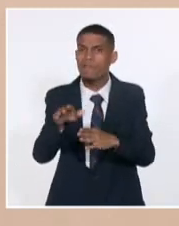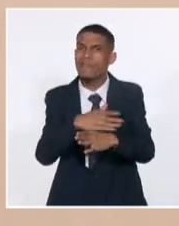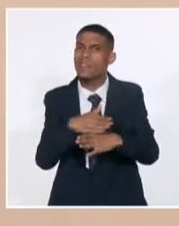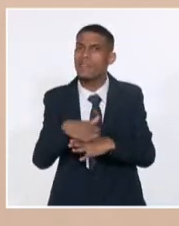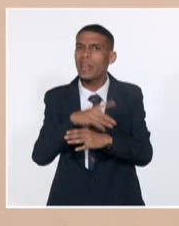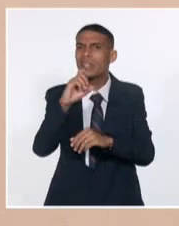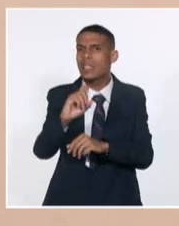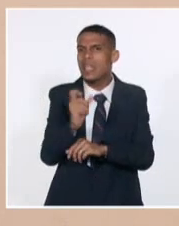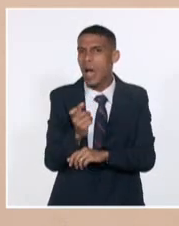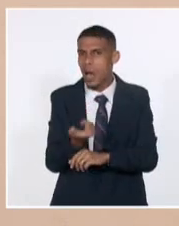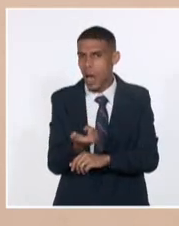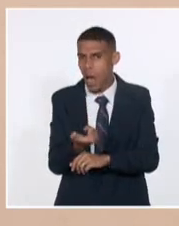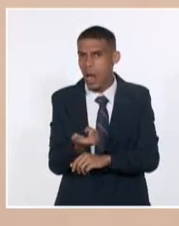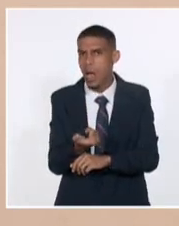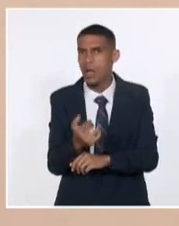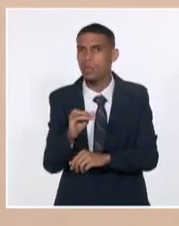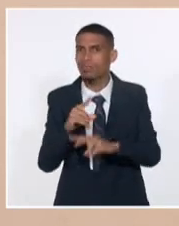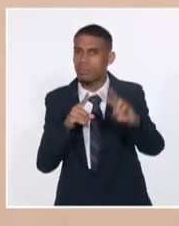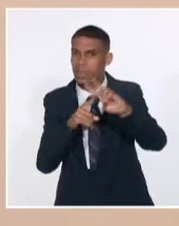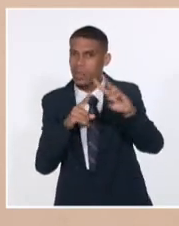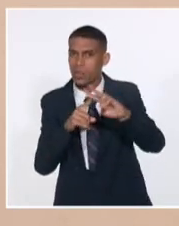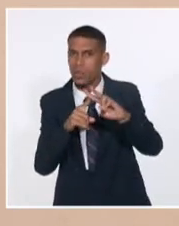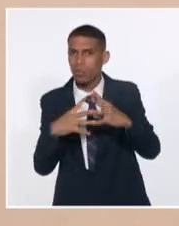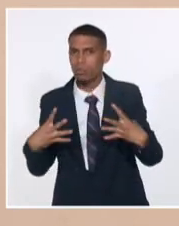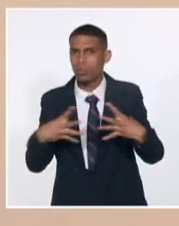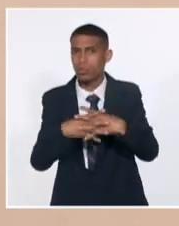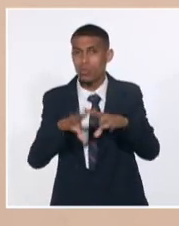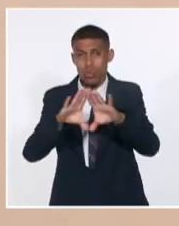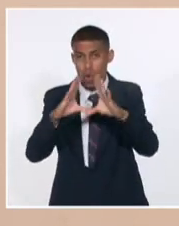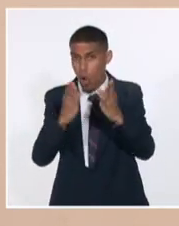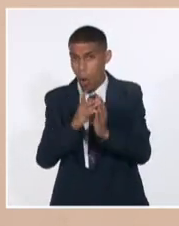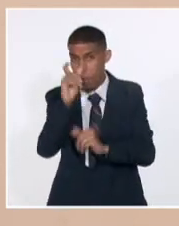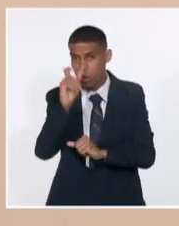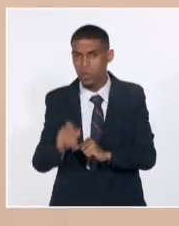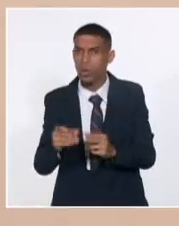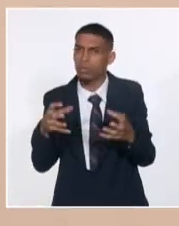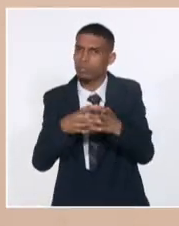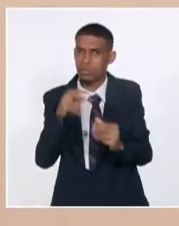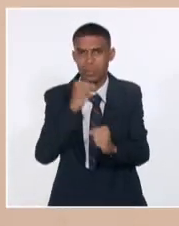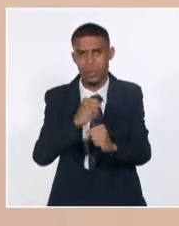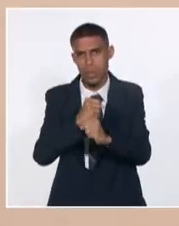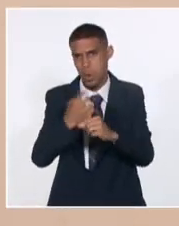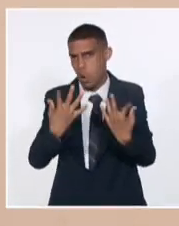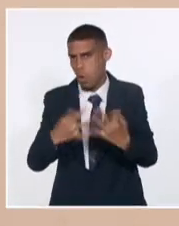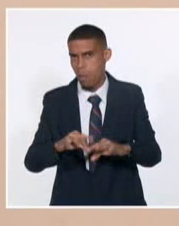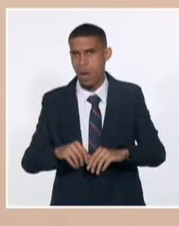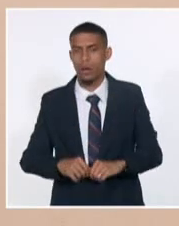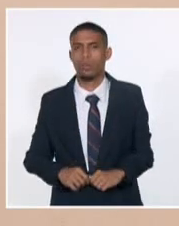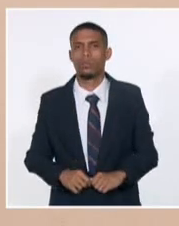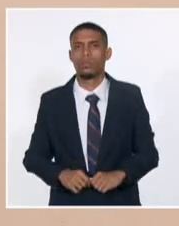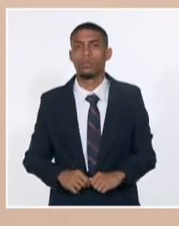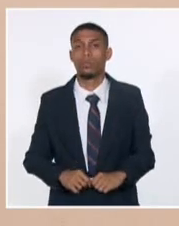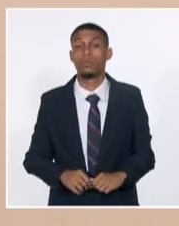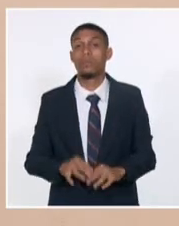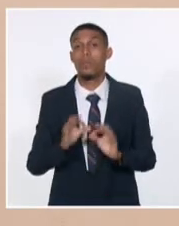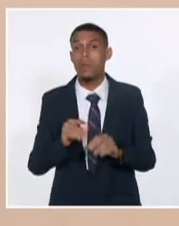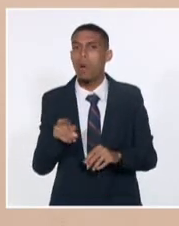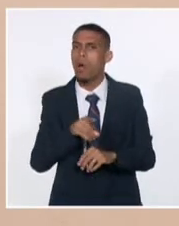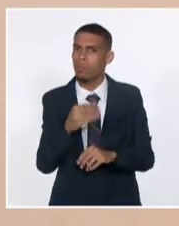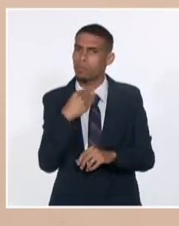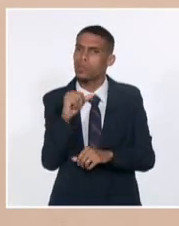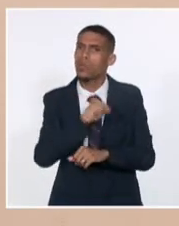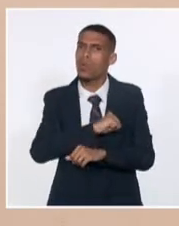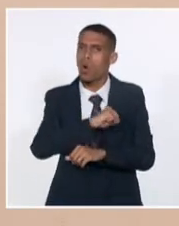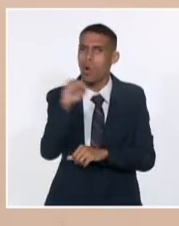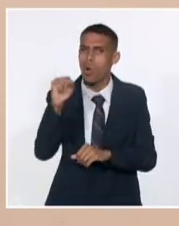con que se alcanzó y las diferentes relaciones. Todos éramos un equipo en aquel momento y esa medialidad de las agendas mediáticas logró entonces en aquel momento